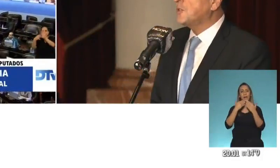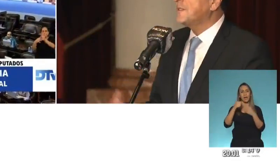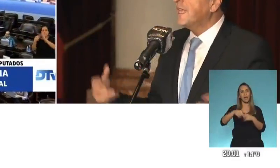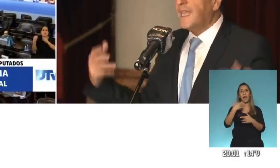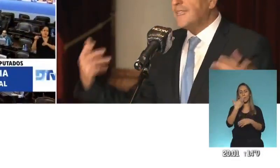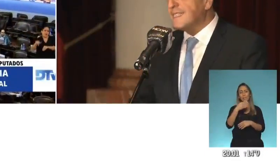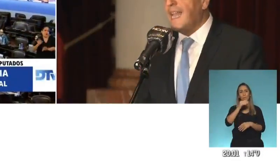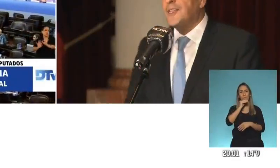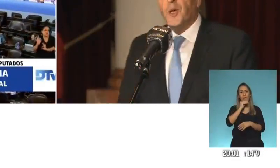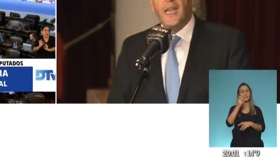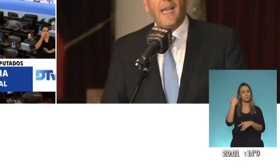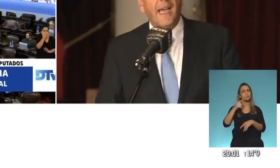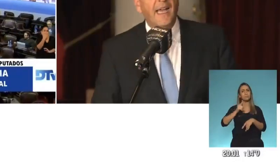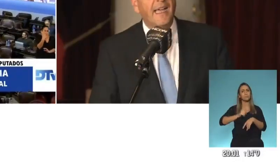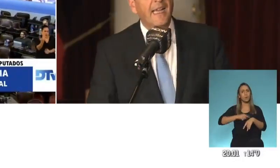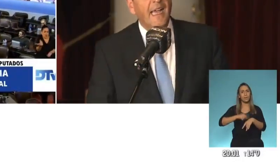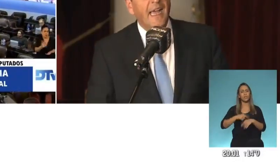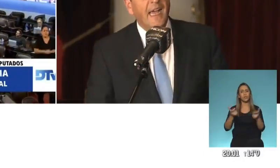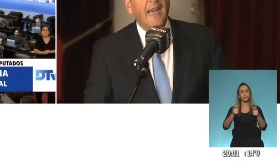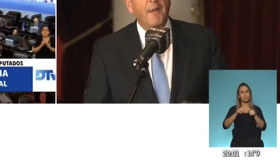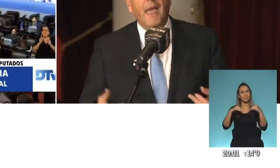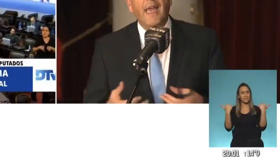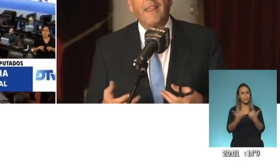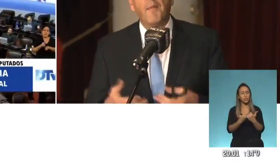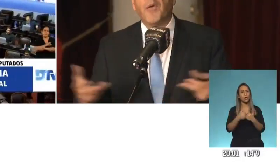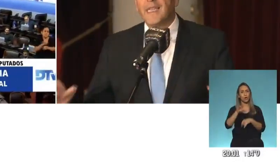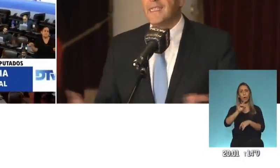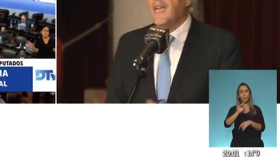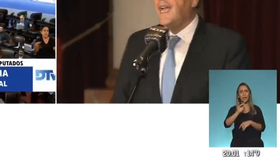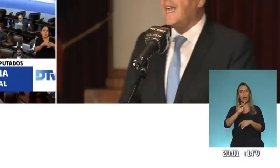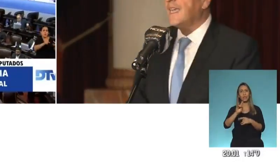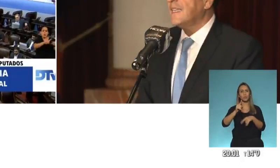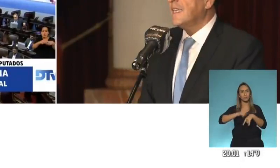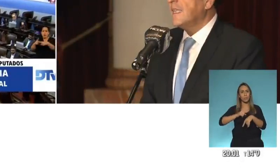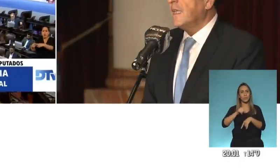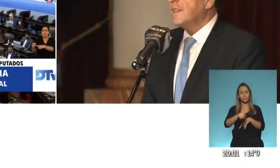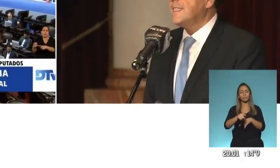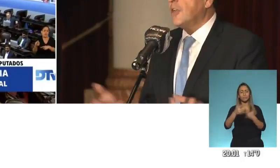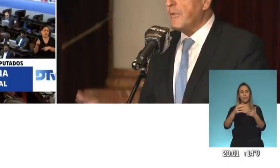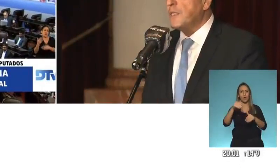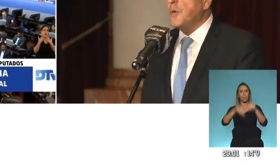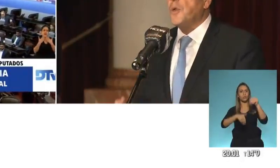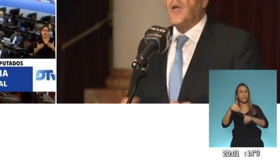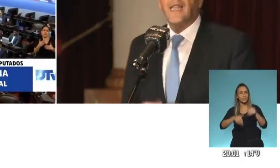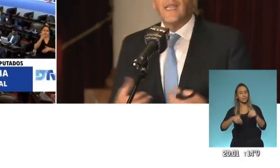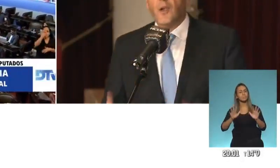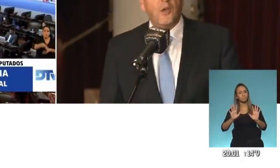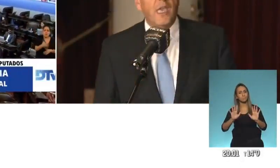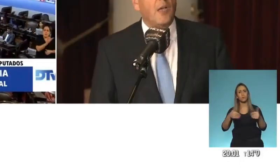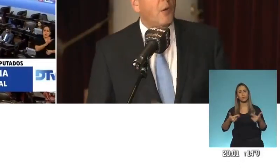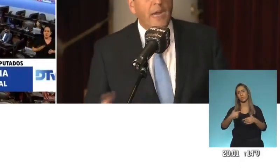Hubo complicaciones en la sesión de prueba con respecto a la hora de quórum y votar en la red privada virtual, por lo tanto habrá